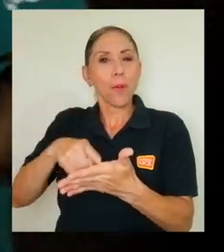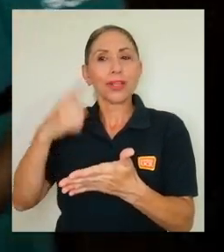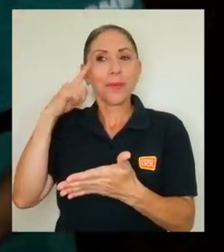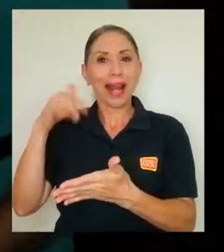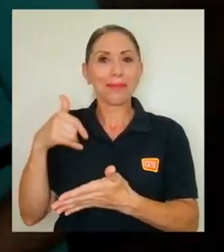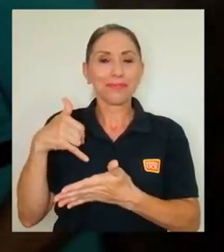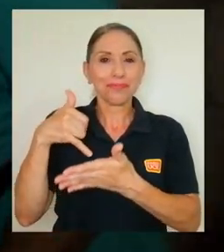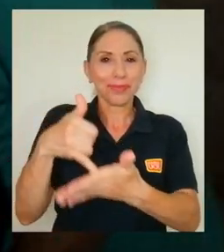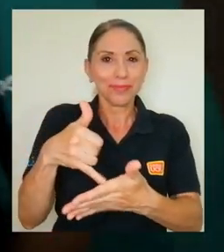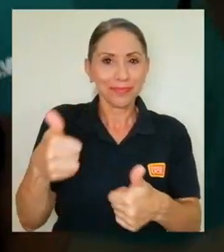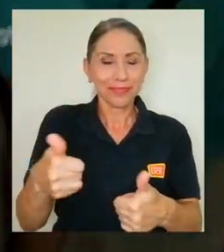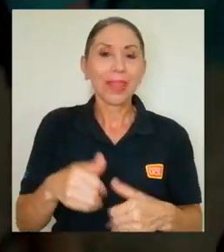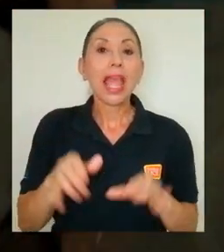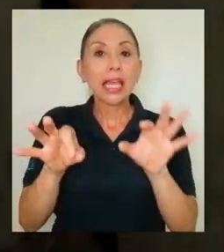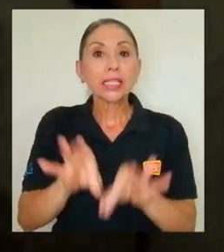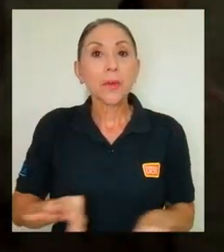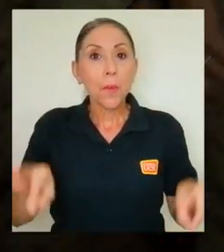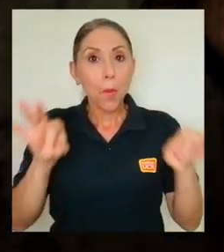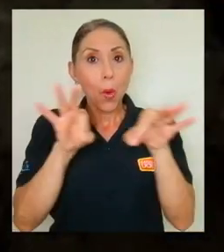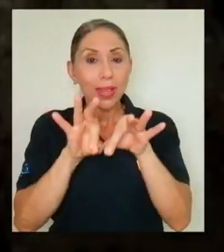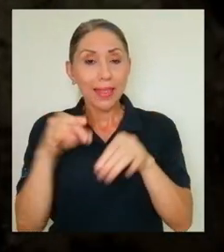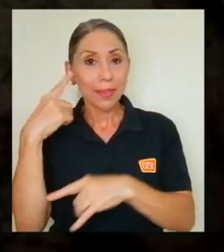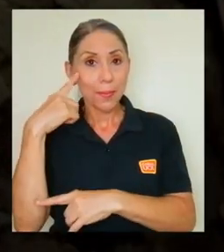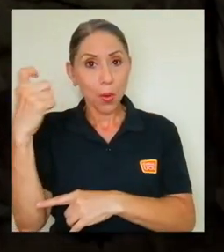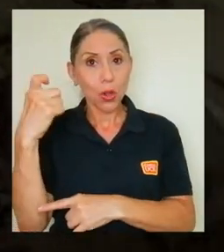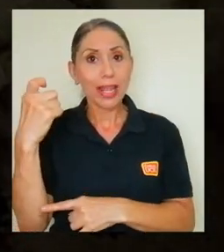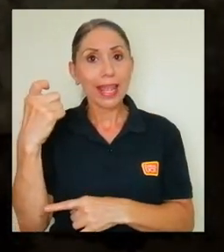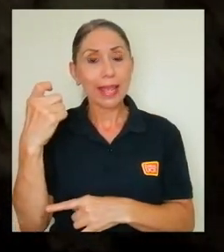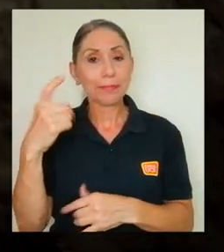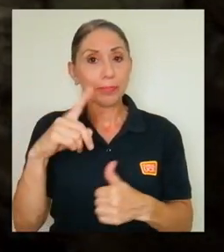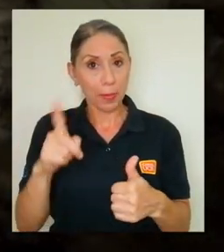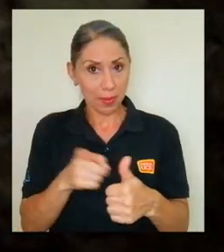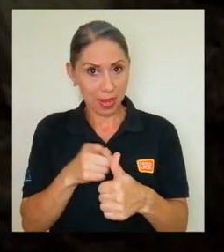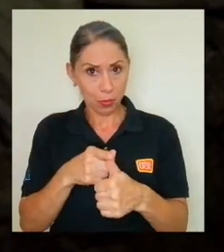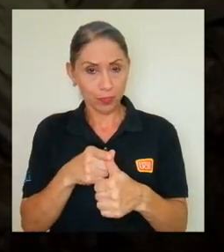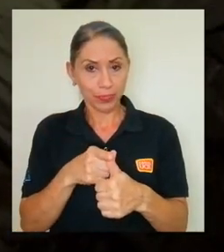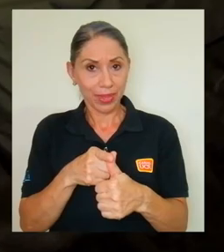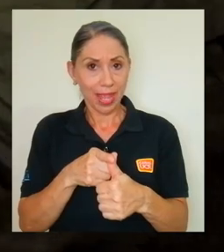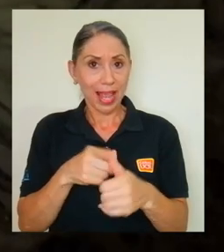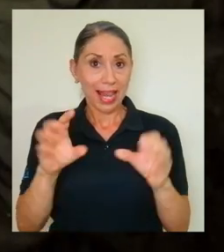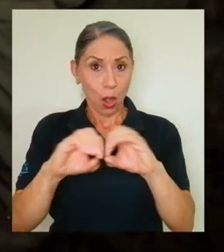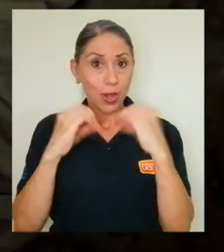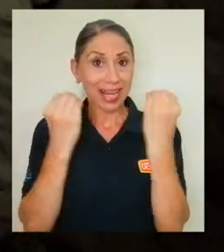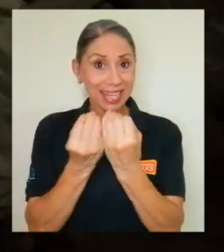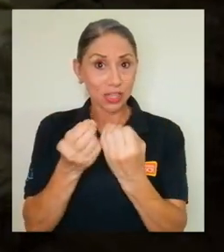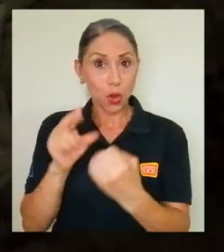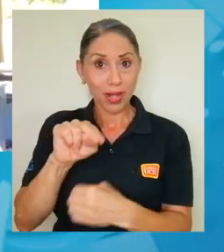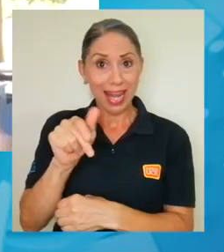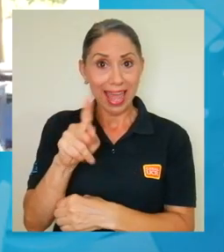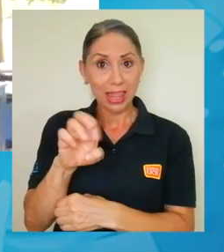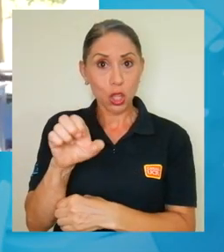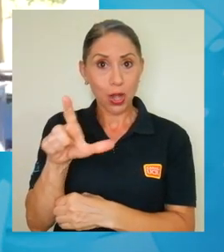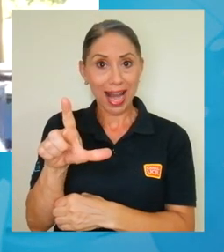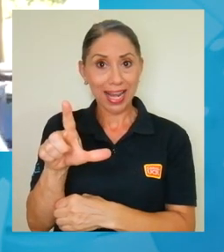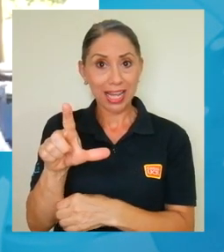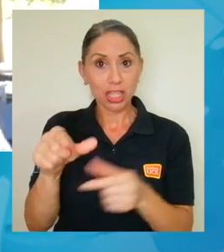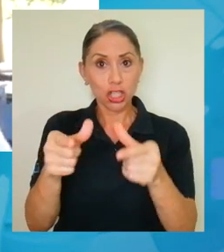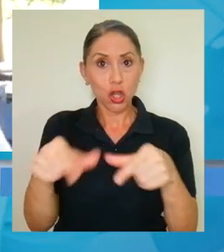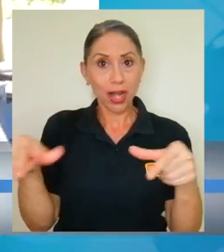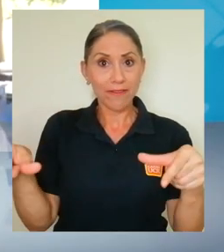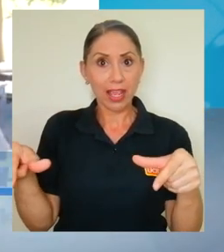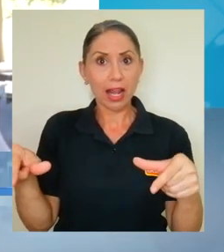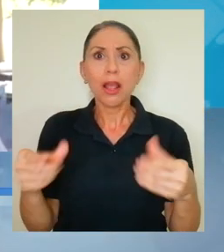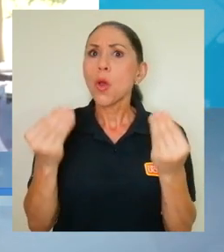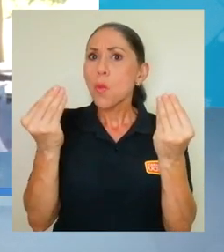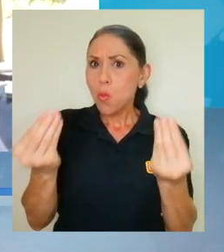reconocimiento. Es importante porque bueno primero la organización, la National Geographic, es muy mediática